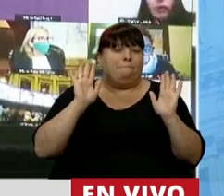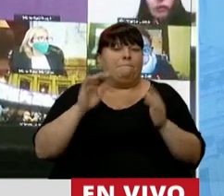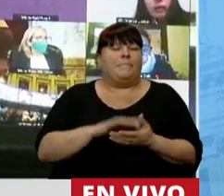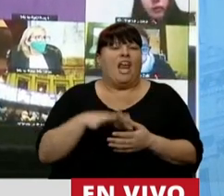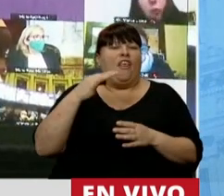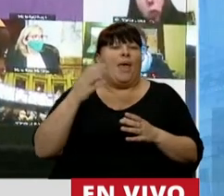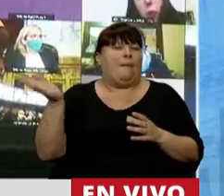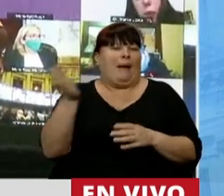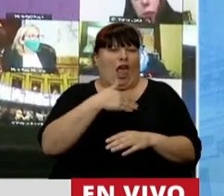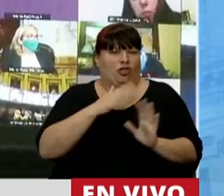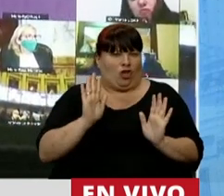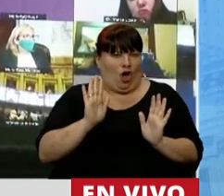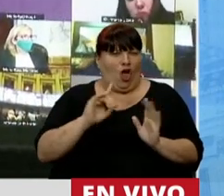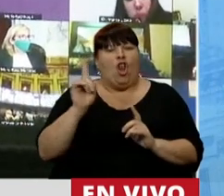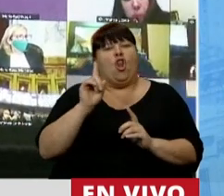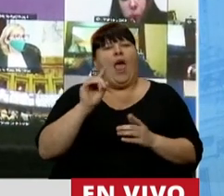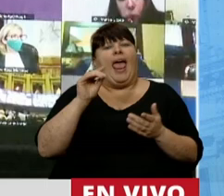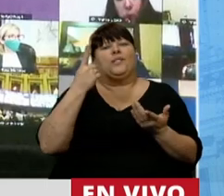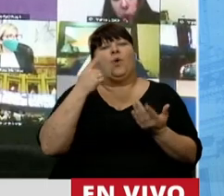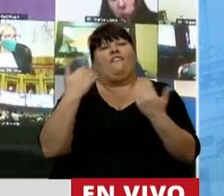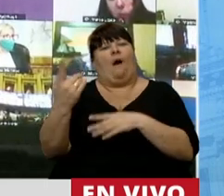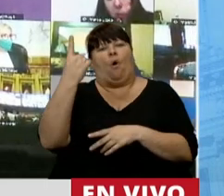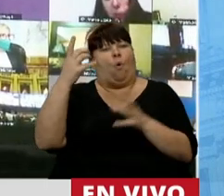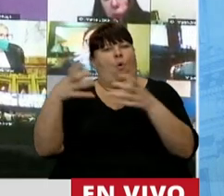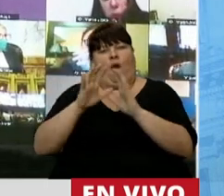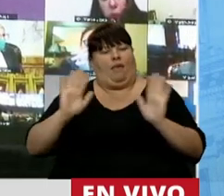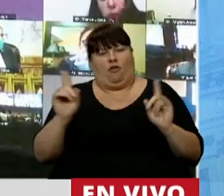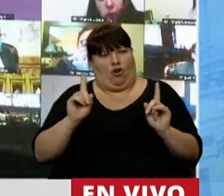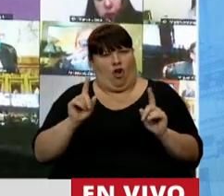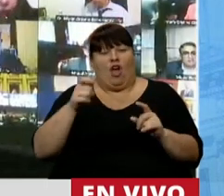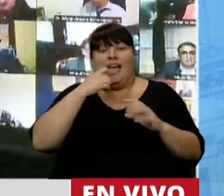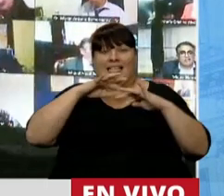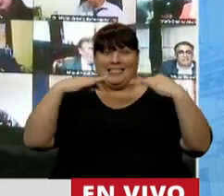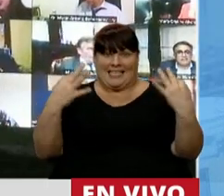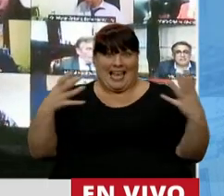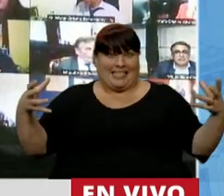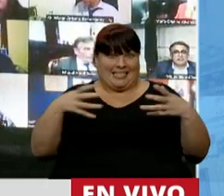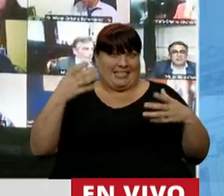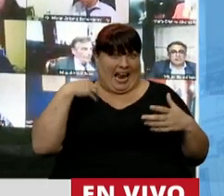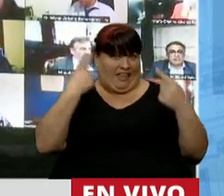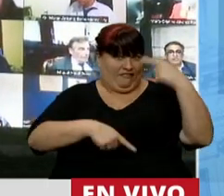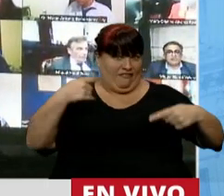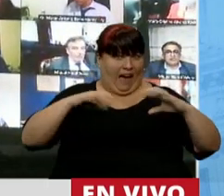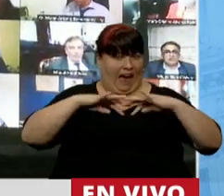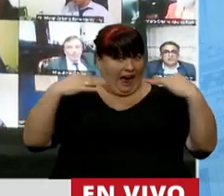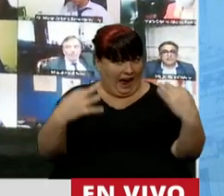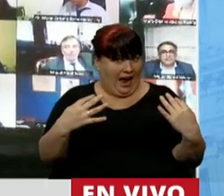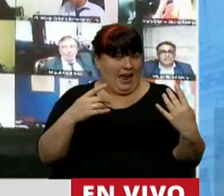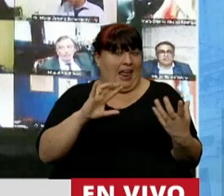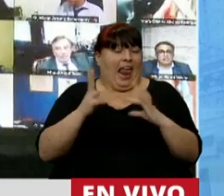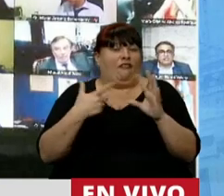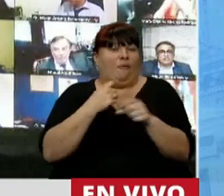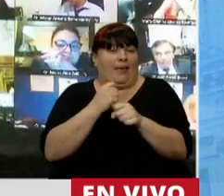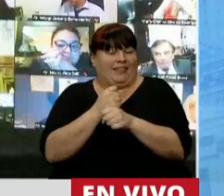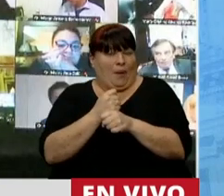universalizarla, no hay que ponerla en un solo lado, si este cuerpo es colectivo. Es la forma en que nos